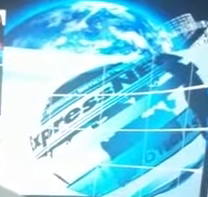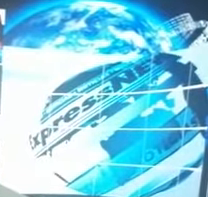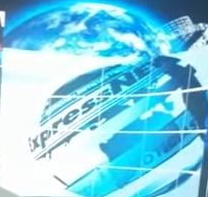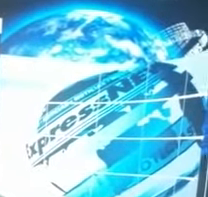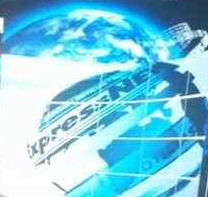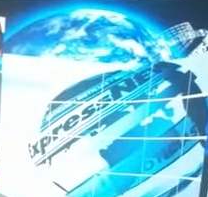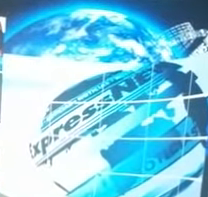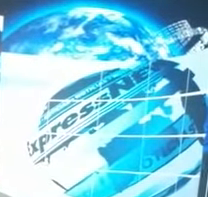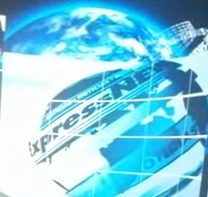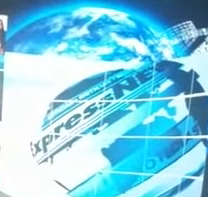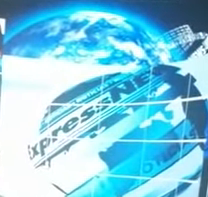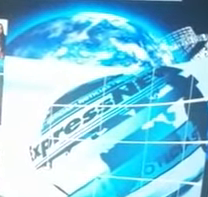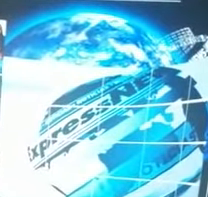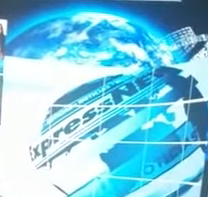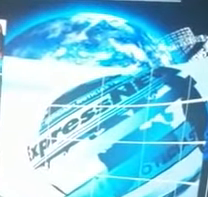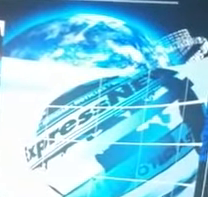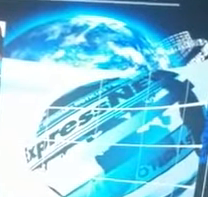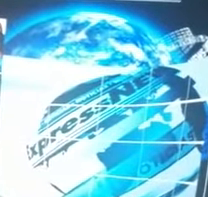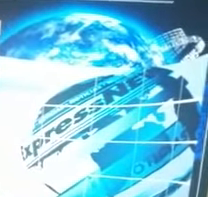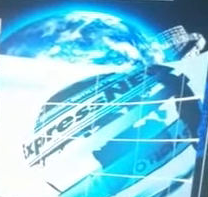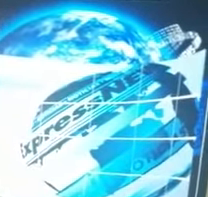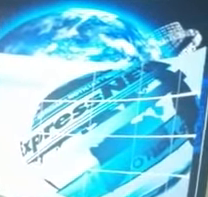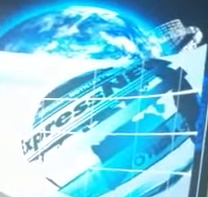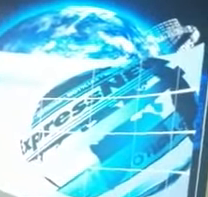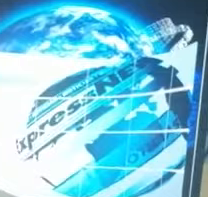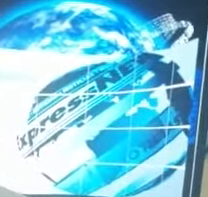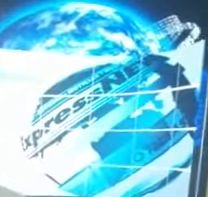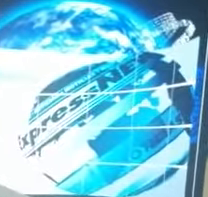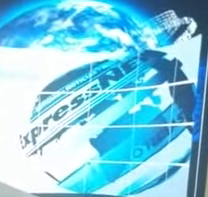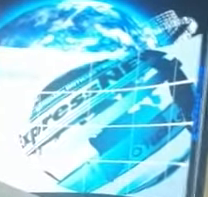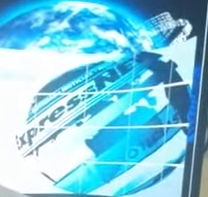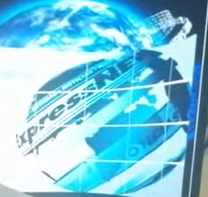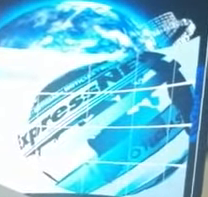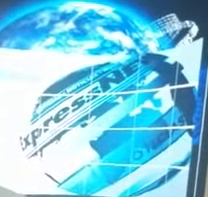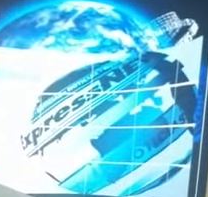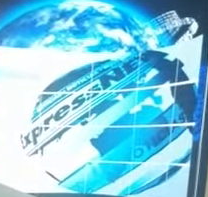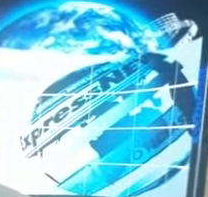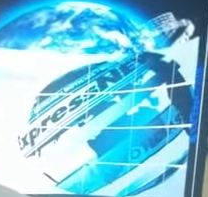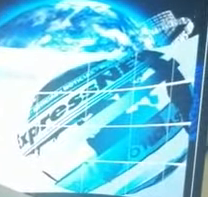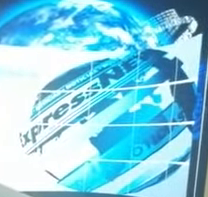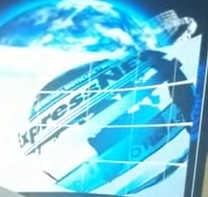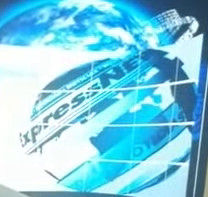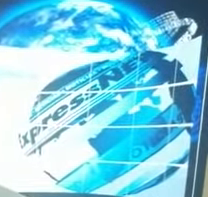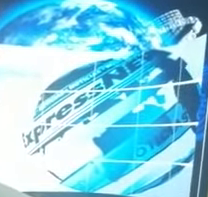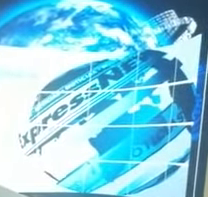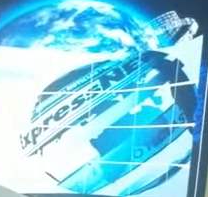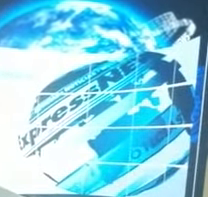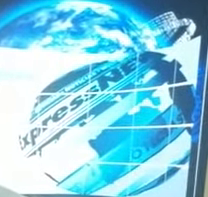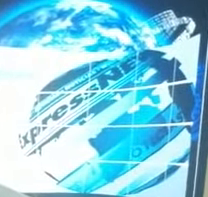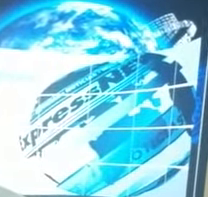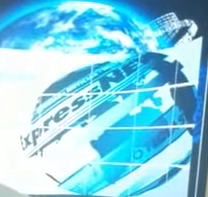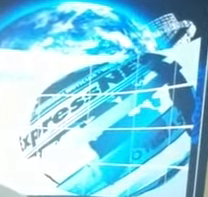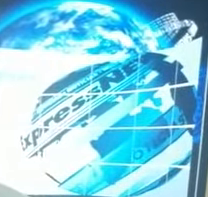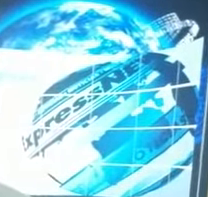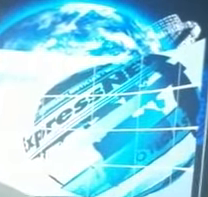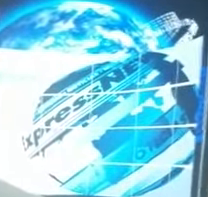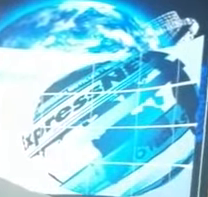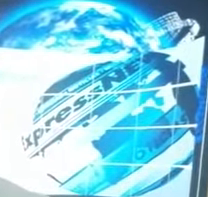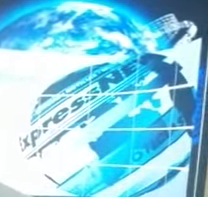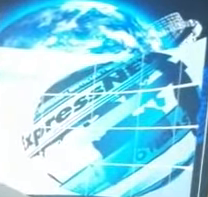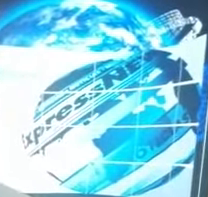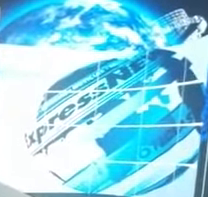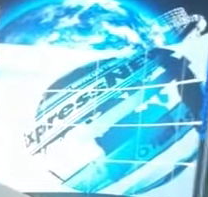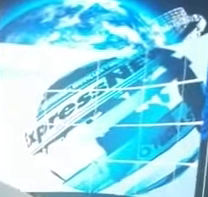pronunciamientos que hace el gobierno británico desde el 10 Downey Street, compártalo a través de sus redes sociales para que llegue a más personas.